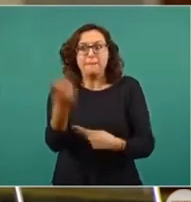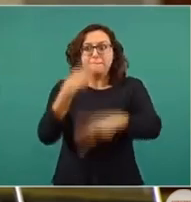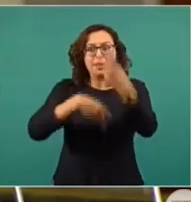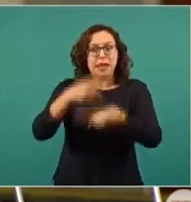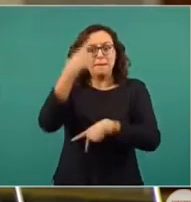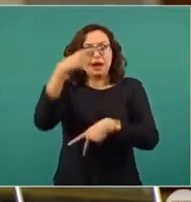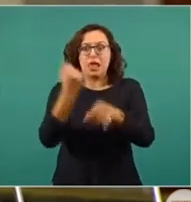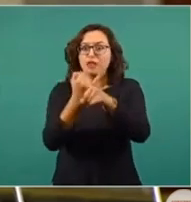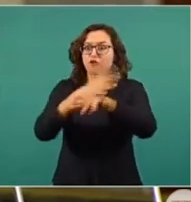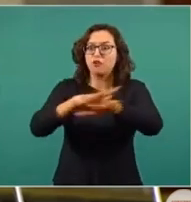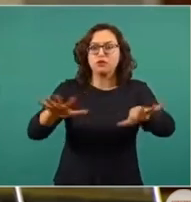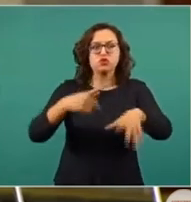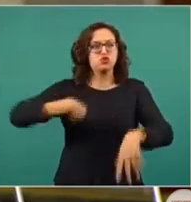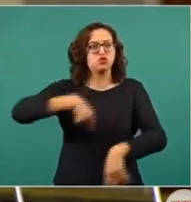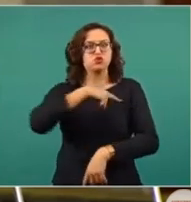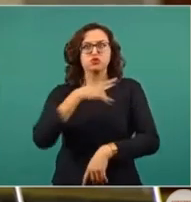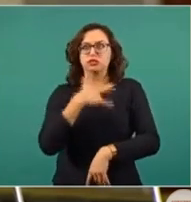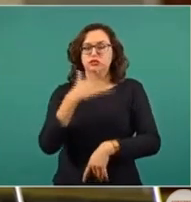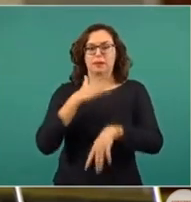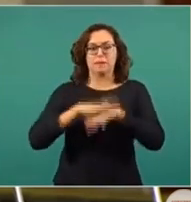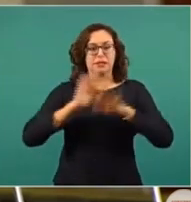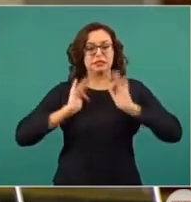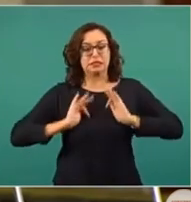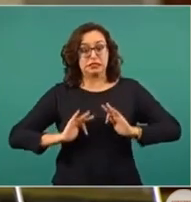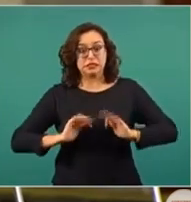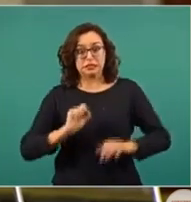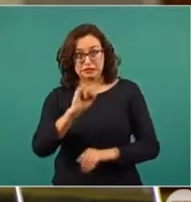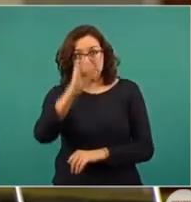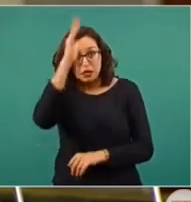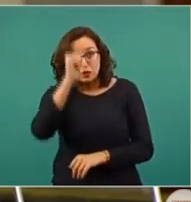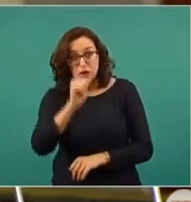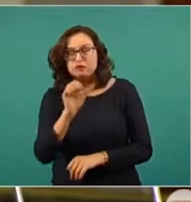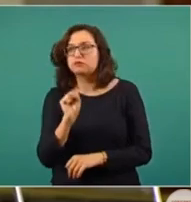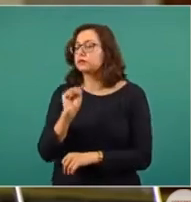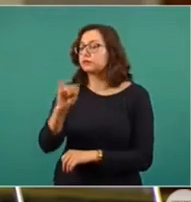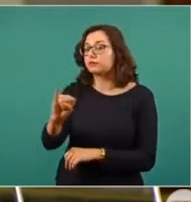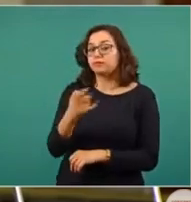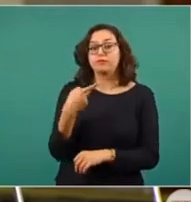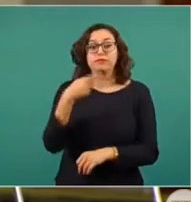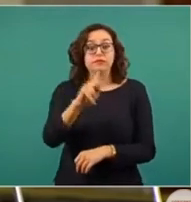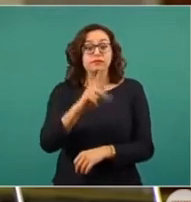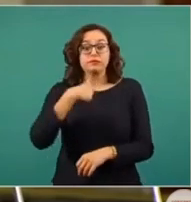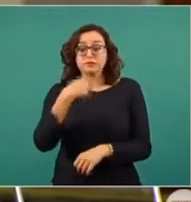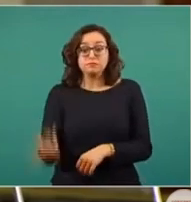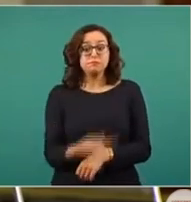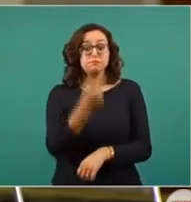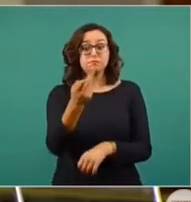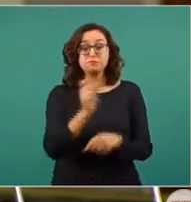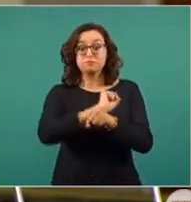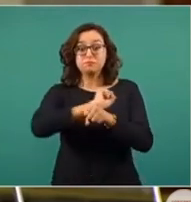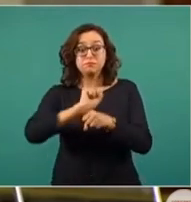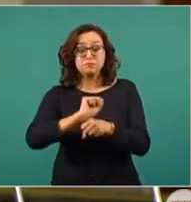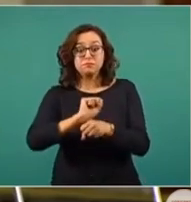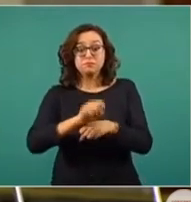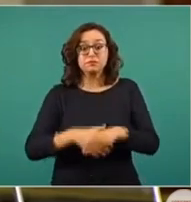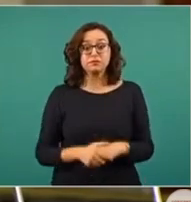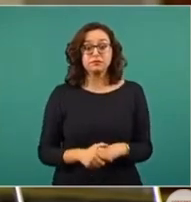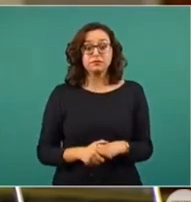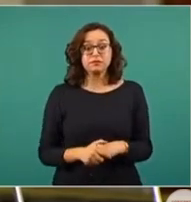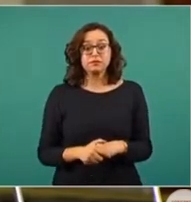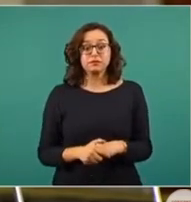Estamos de acuerdo en que para eso usted da una conferencia de prensa. Ok, la pregunta es muy simple, ¿con cuánto